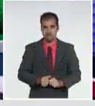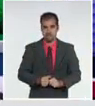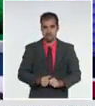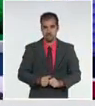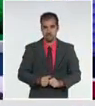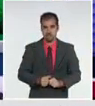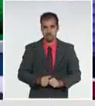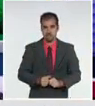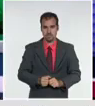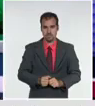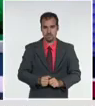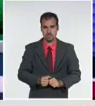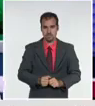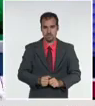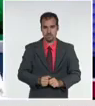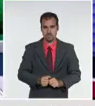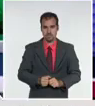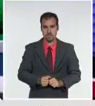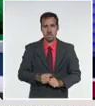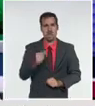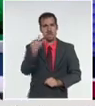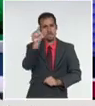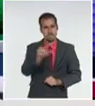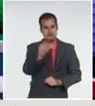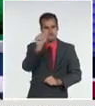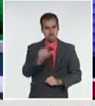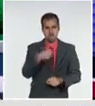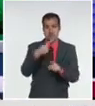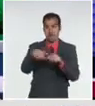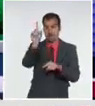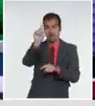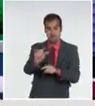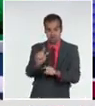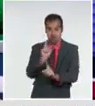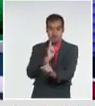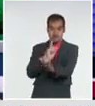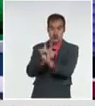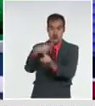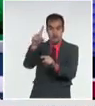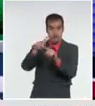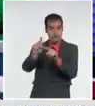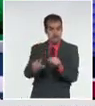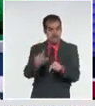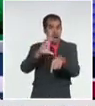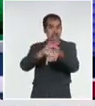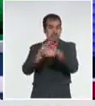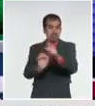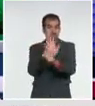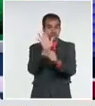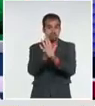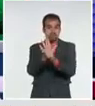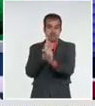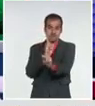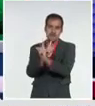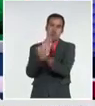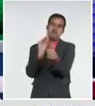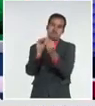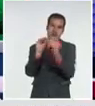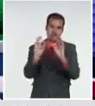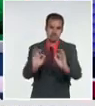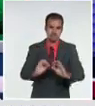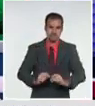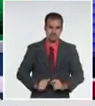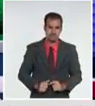Contacto de un caso... ya previamente y que tenía un grupo de